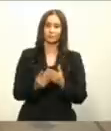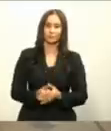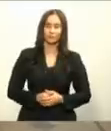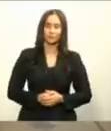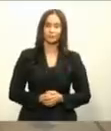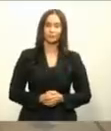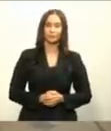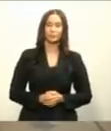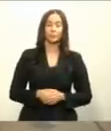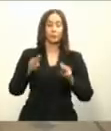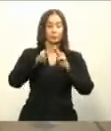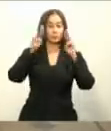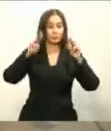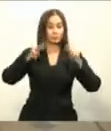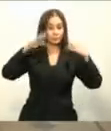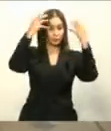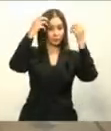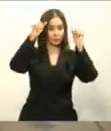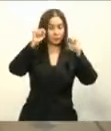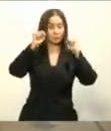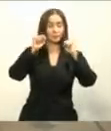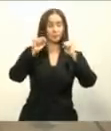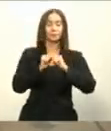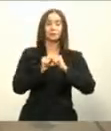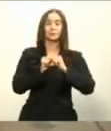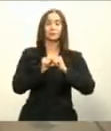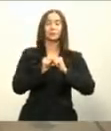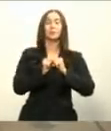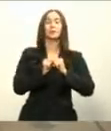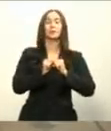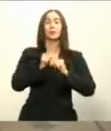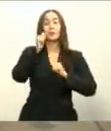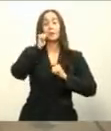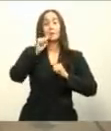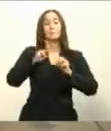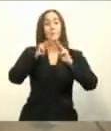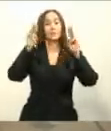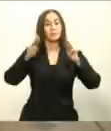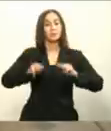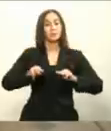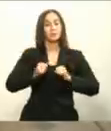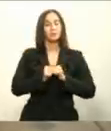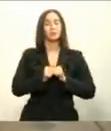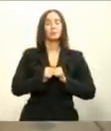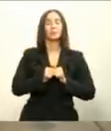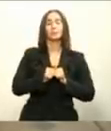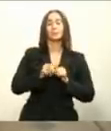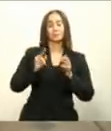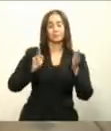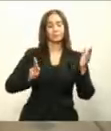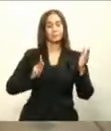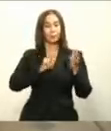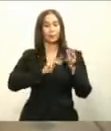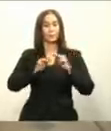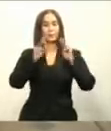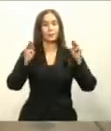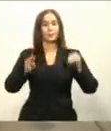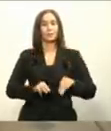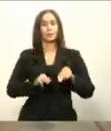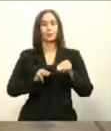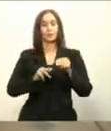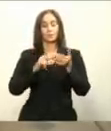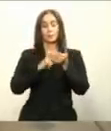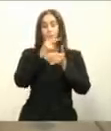Isandro Macarulla, Ministro de la Presidencia, Mayra Jiménez, Ministro de la Mujer, señor Camel Curi, Viceministro de Proyectos de